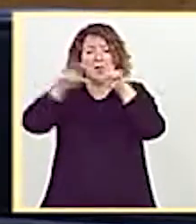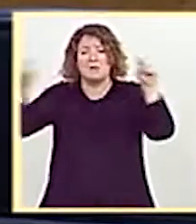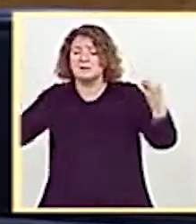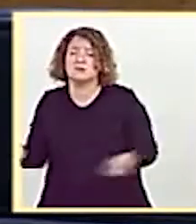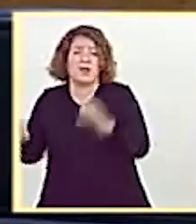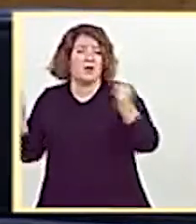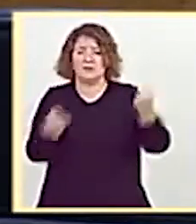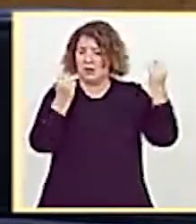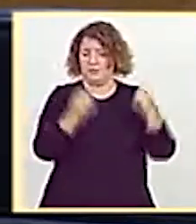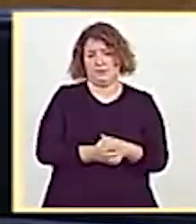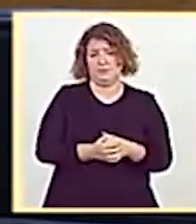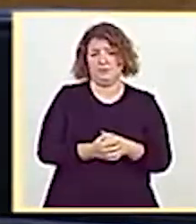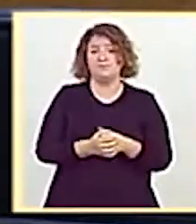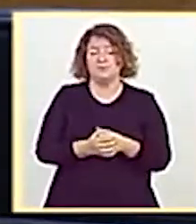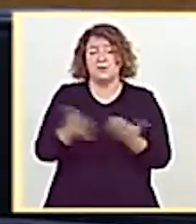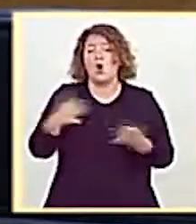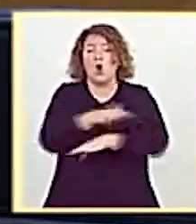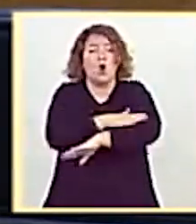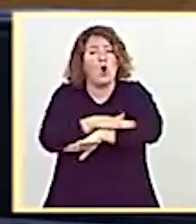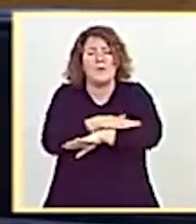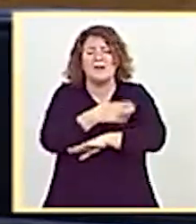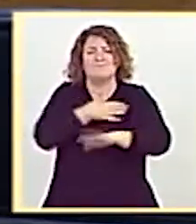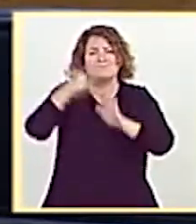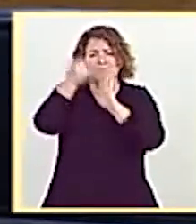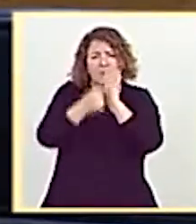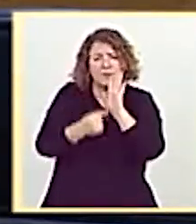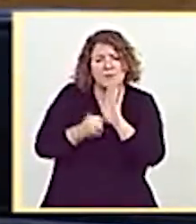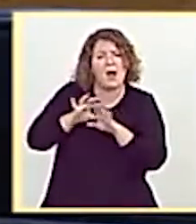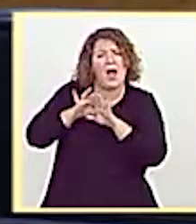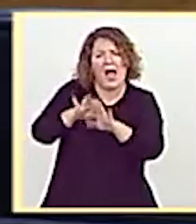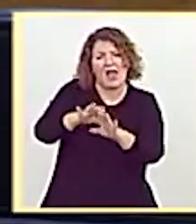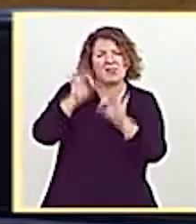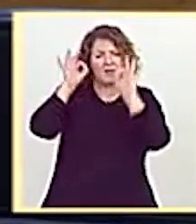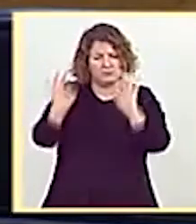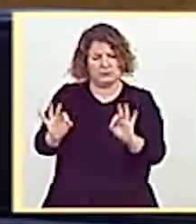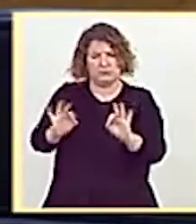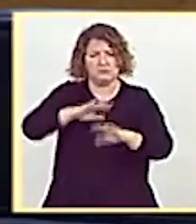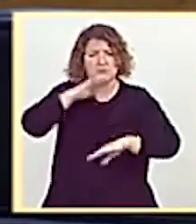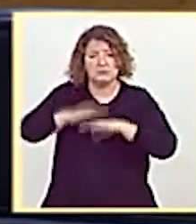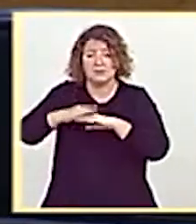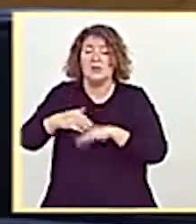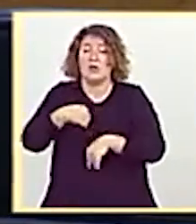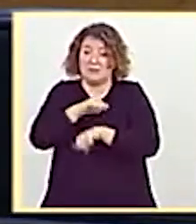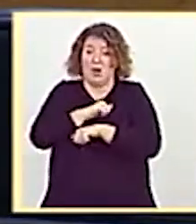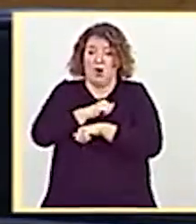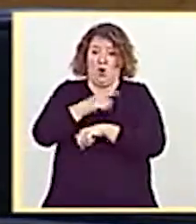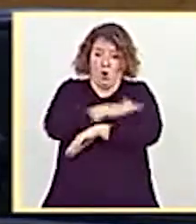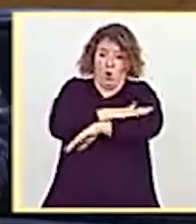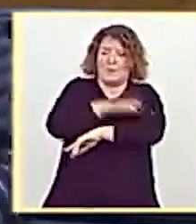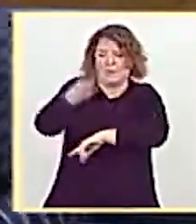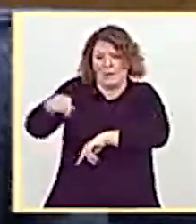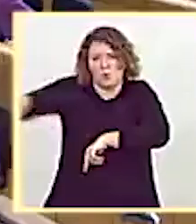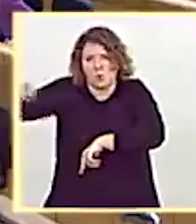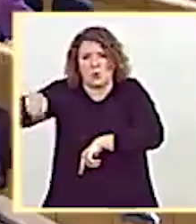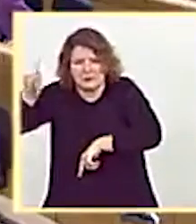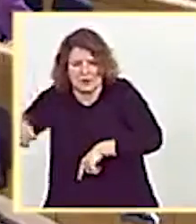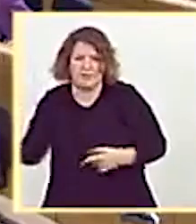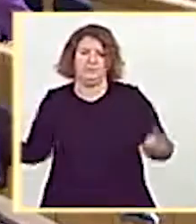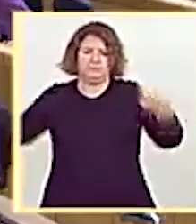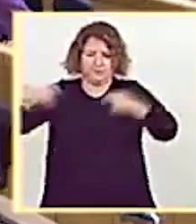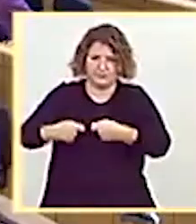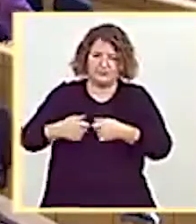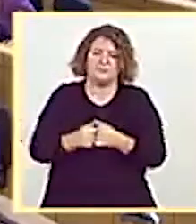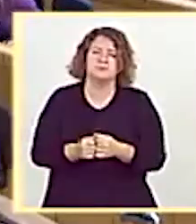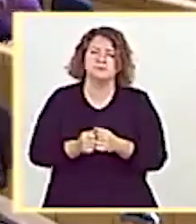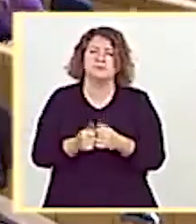Esta es la agenda del Gobierno. Y no pierdo la esperanza, señoría, de que algún día, espero que pronto, sea también la suya. Muchas gracias. Gracias, señora